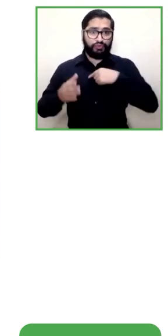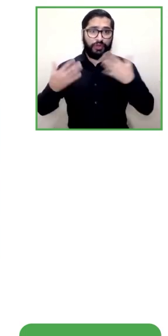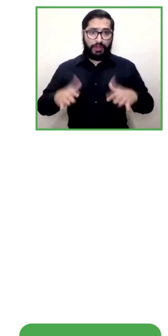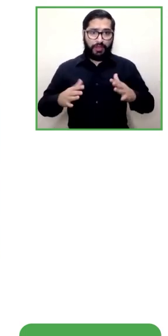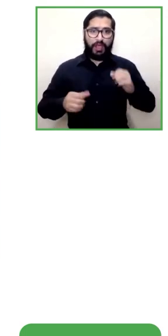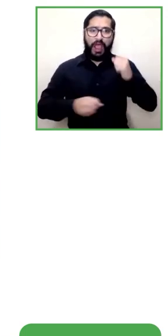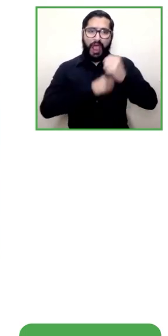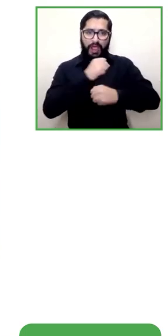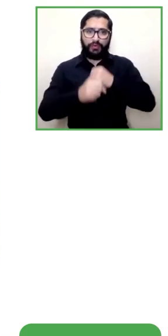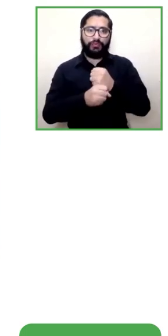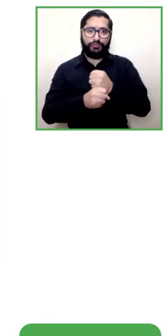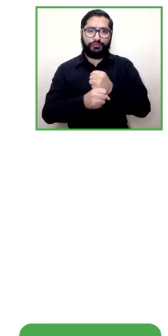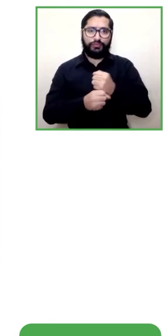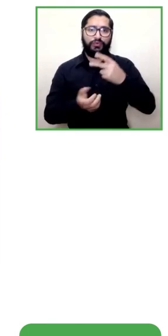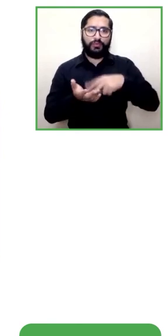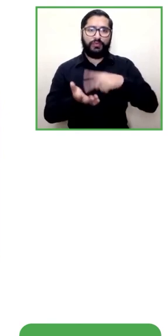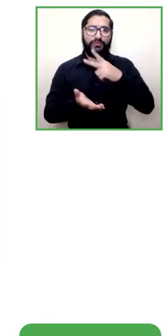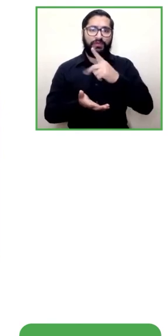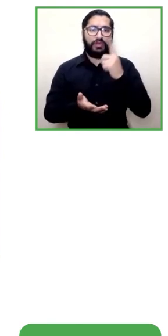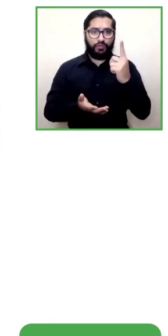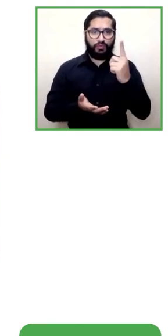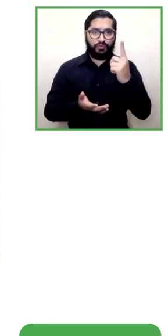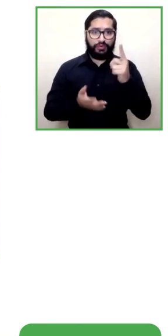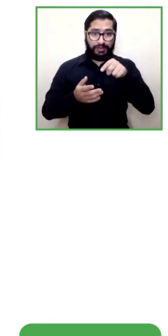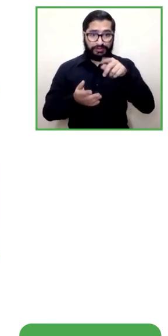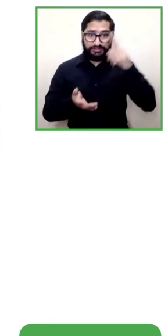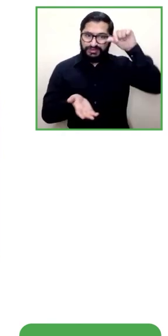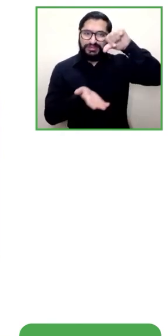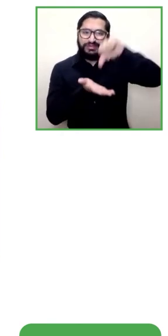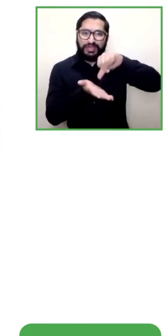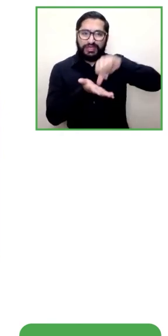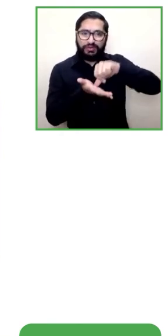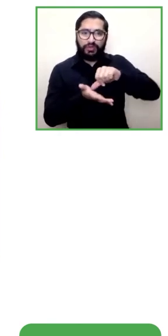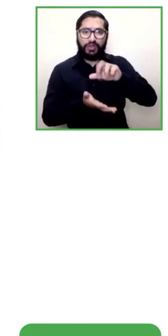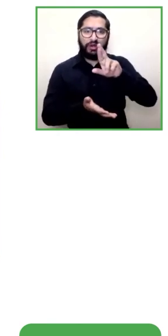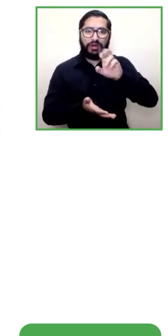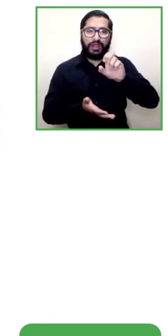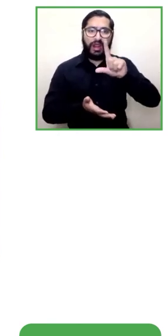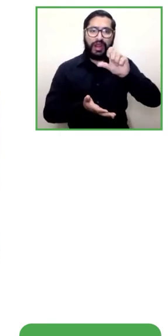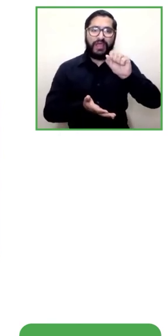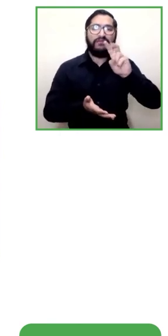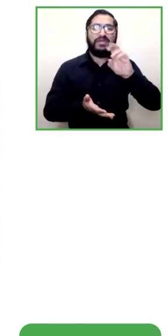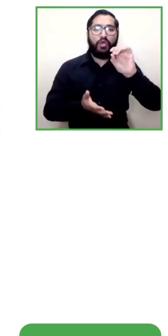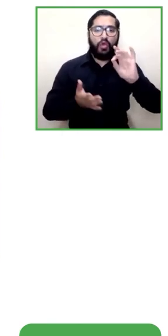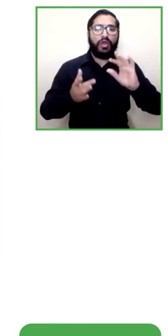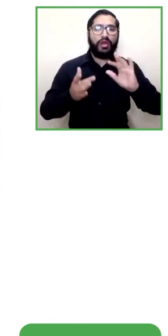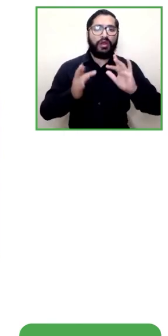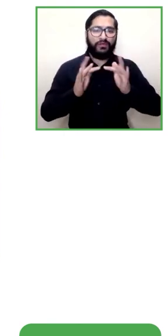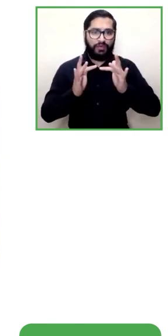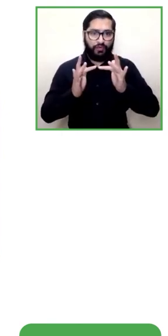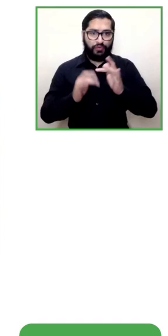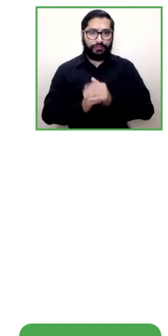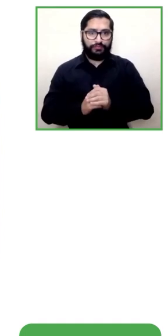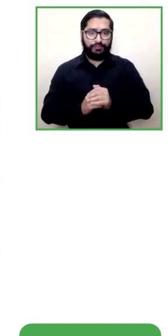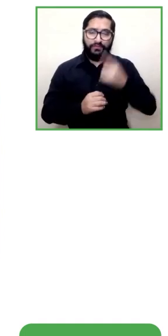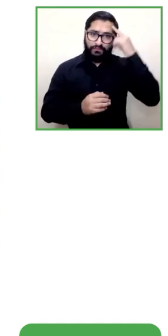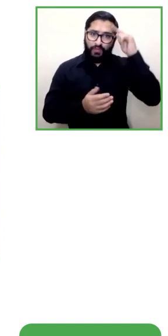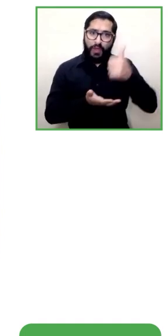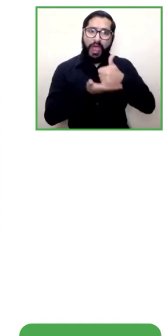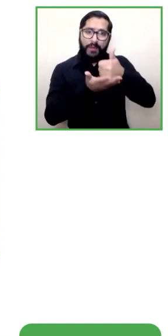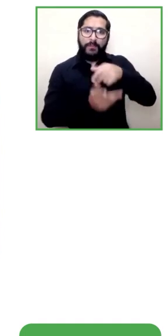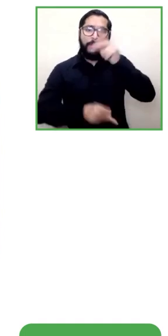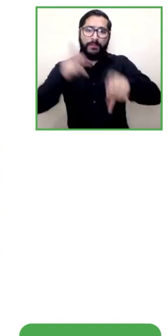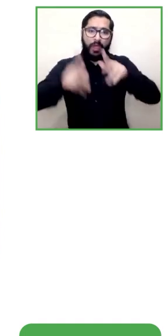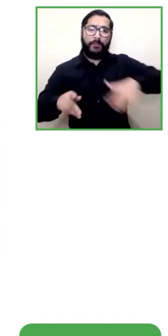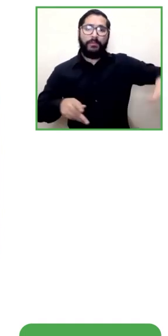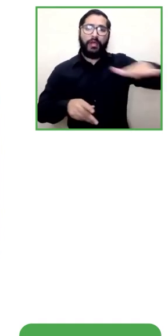este centro de relevo realmente ha beneficiado la accesibilidad de las personas sordas y la accesibilidad de